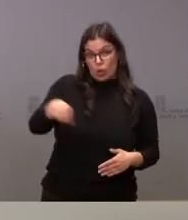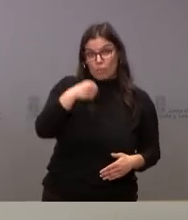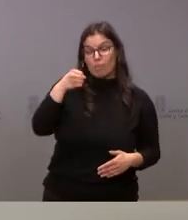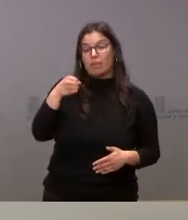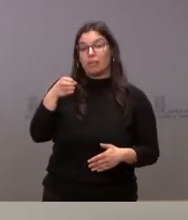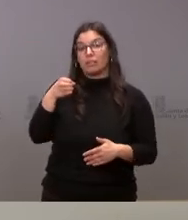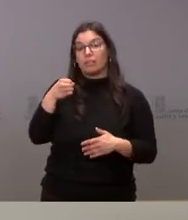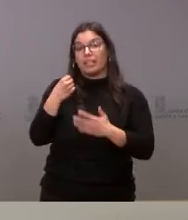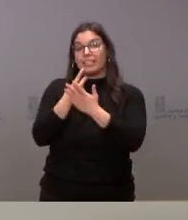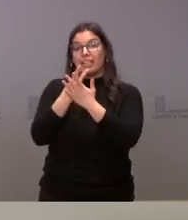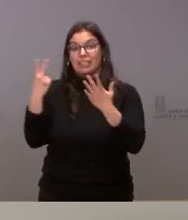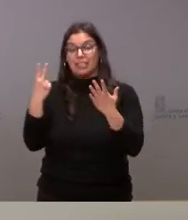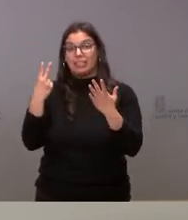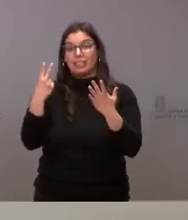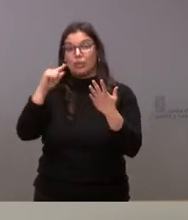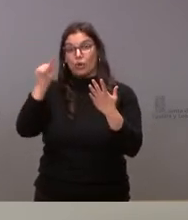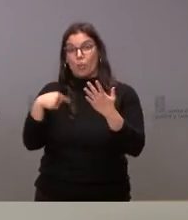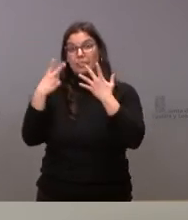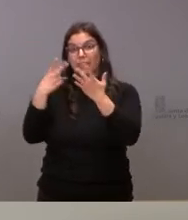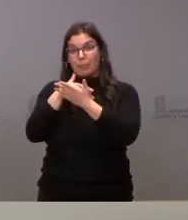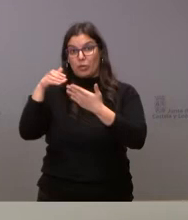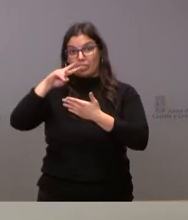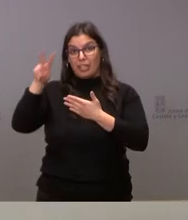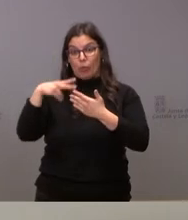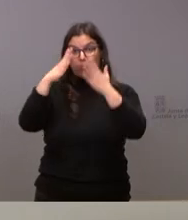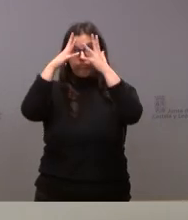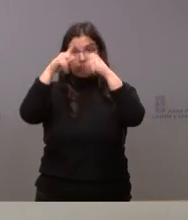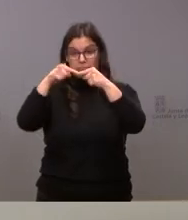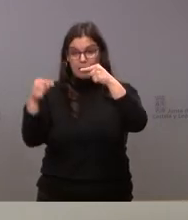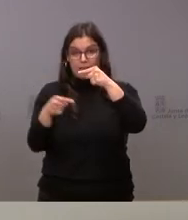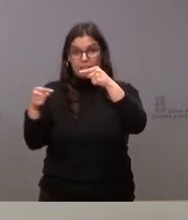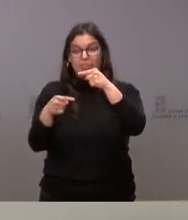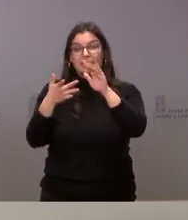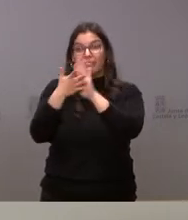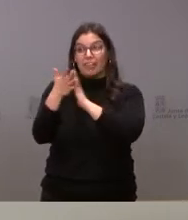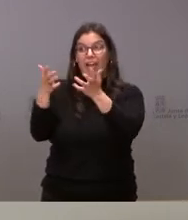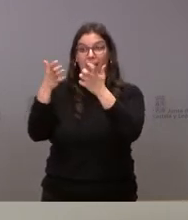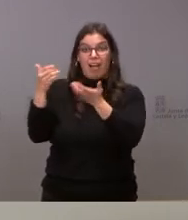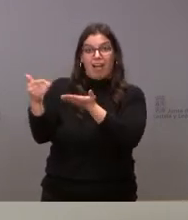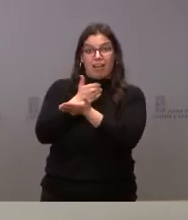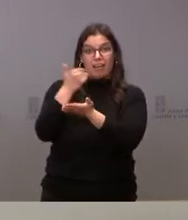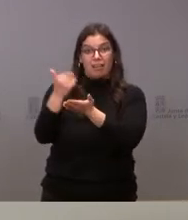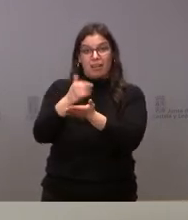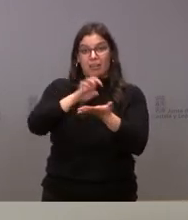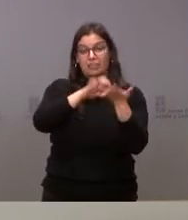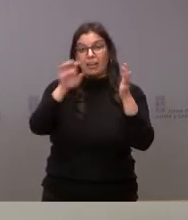Importamos 17,7 millones de euros. Por tanto, el saldo positivo